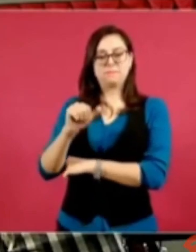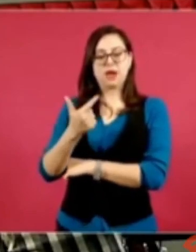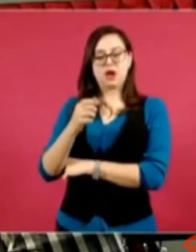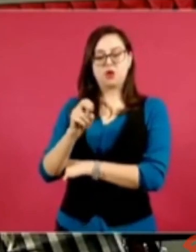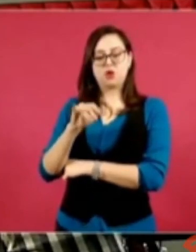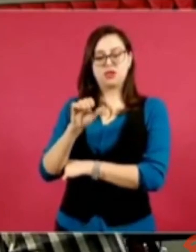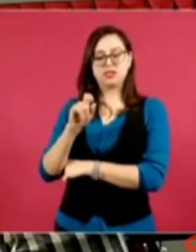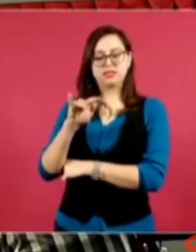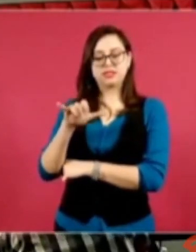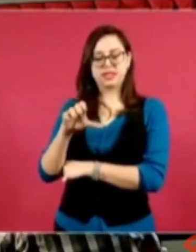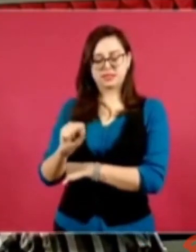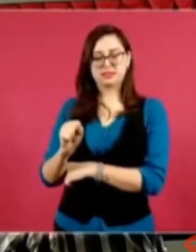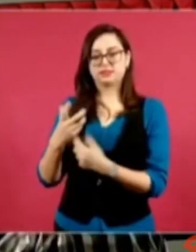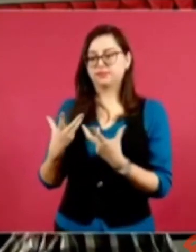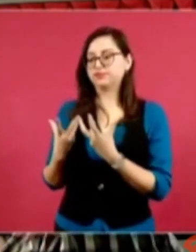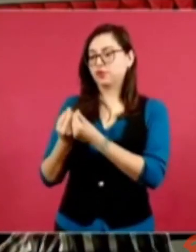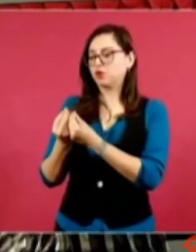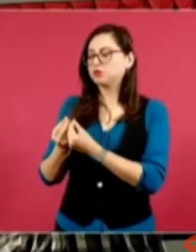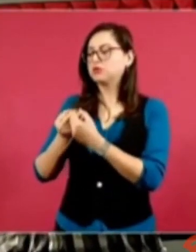en su apogeo